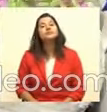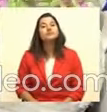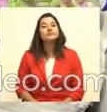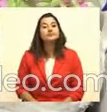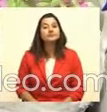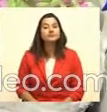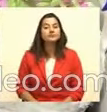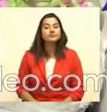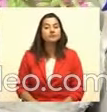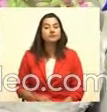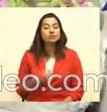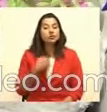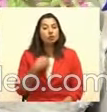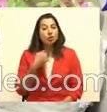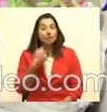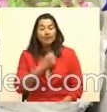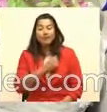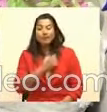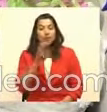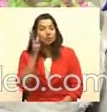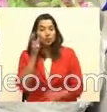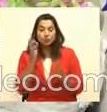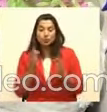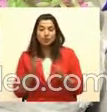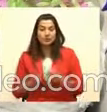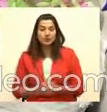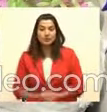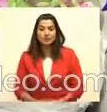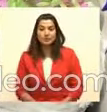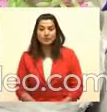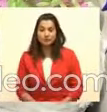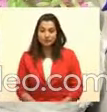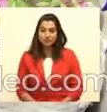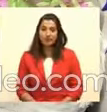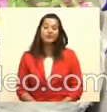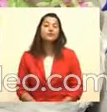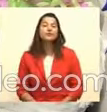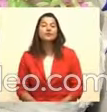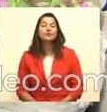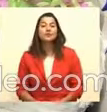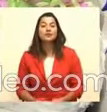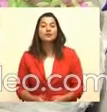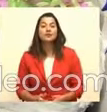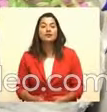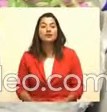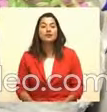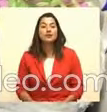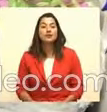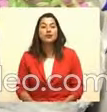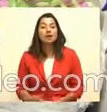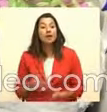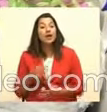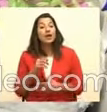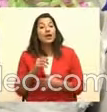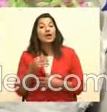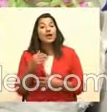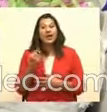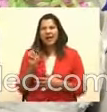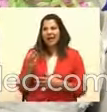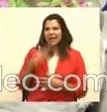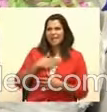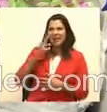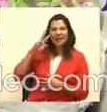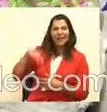No, no, yo estoy viendo que aquí, lo menos que me está dando es pelota mía, yo decía, me está ignorando. No, no, no, él cuando trabaja, él es,